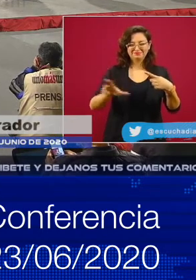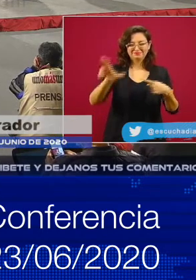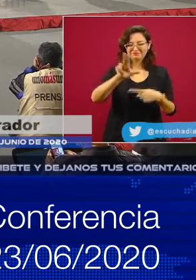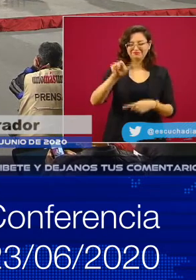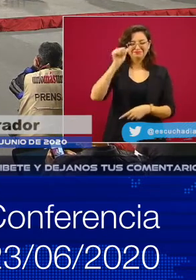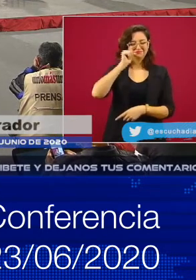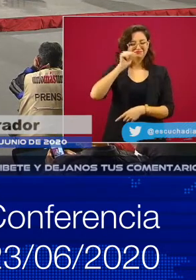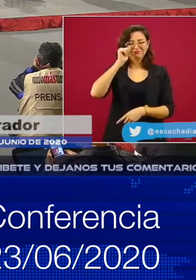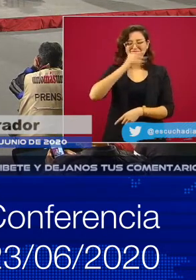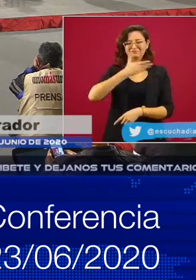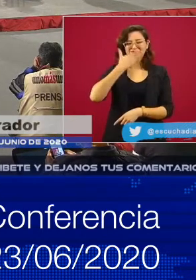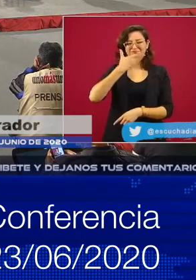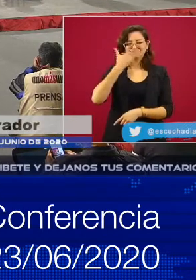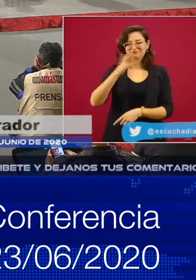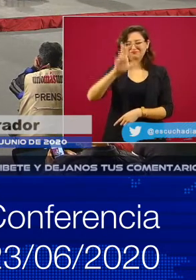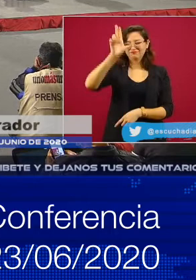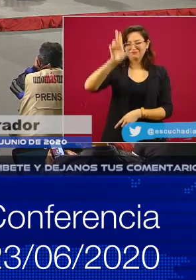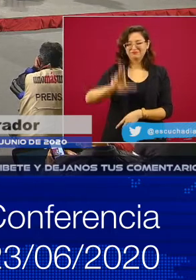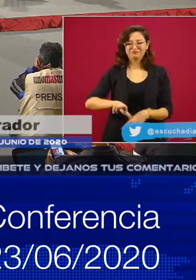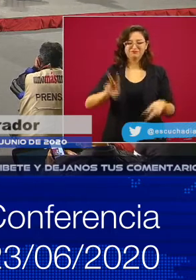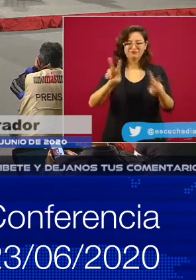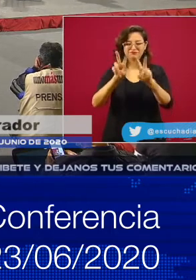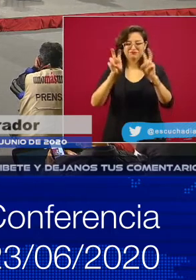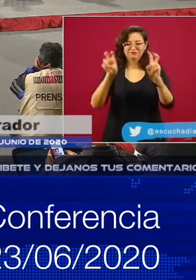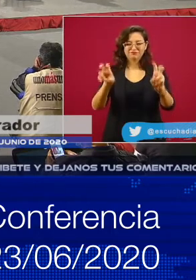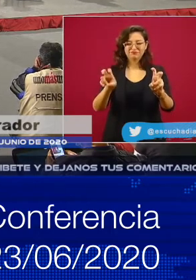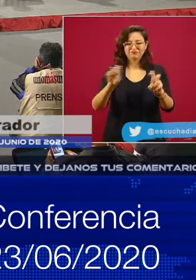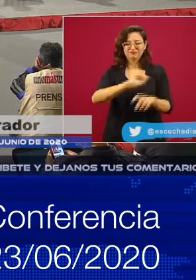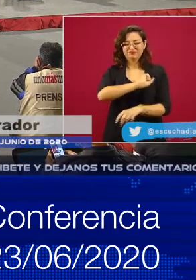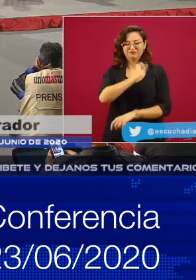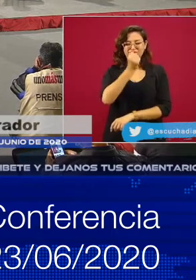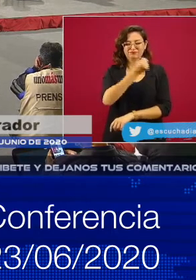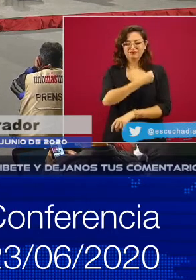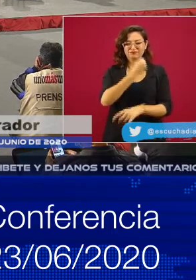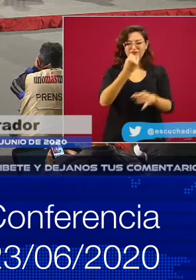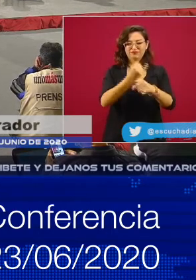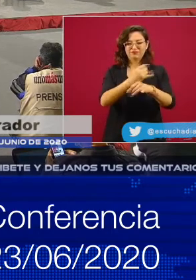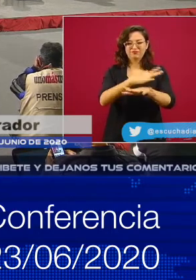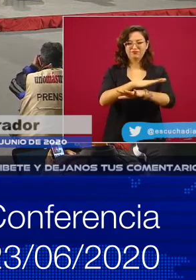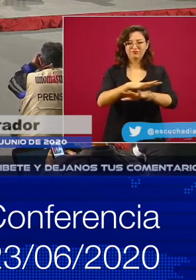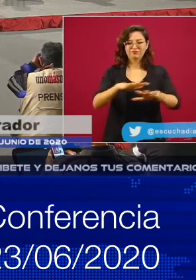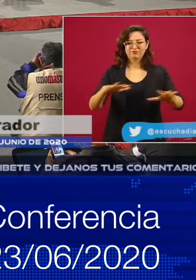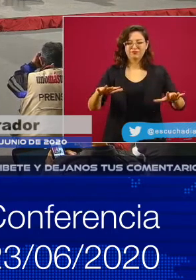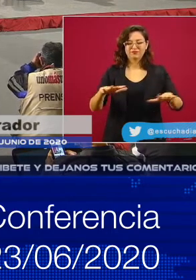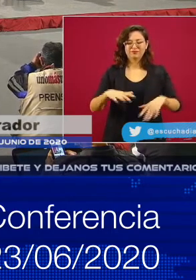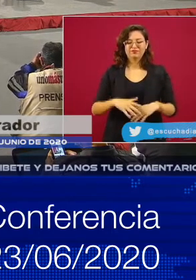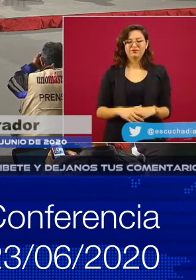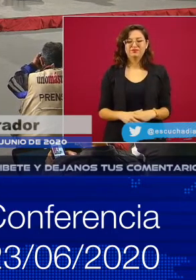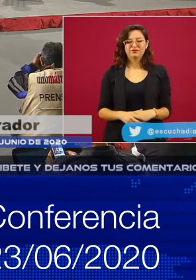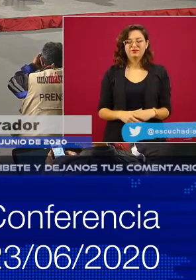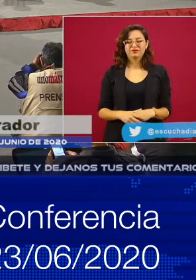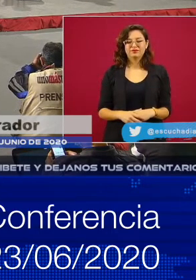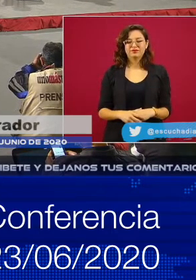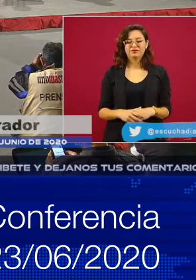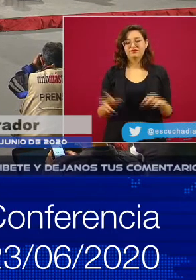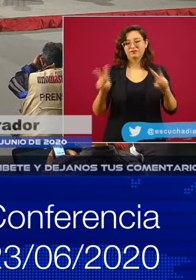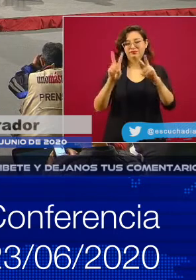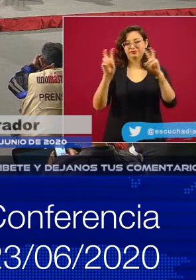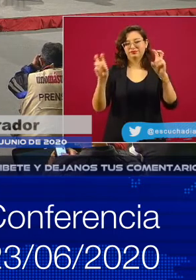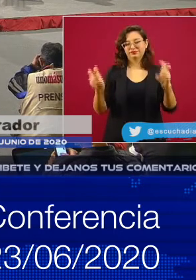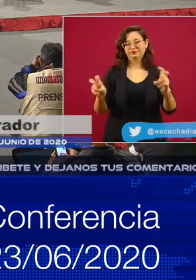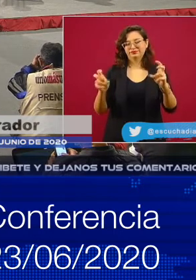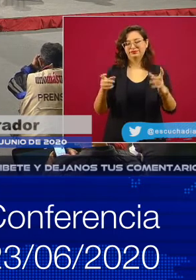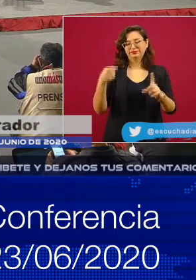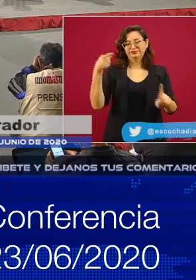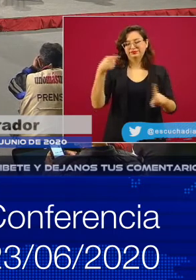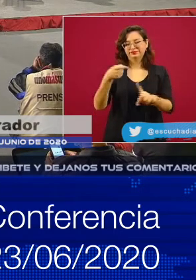a informar sobre la situación de salud el pulso de la salud